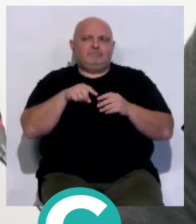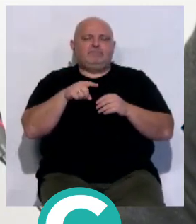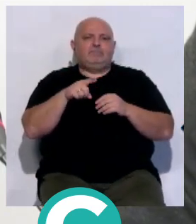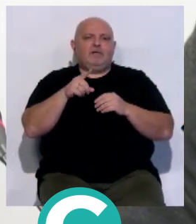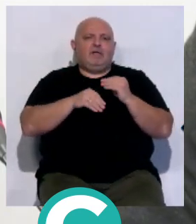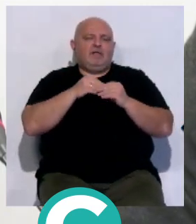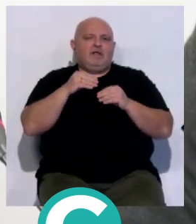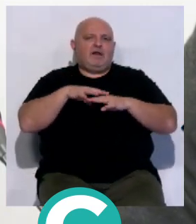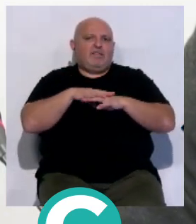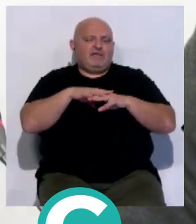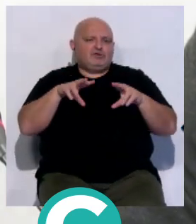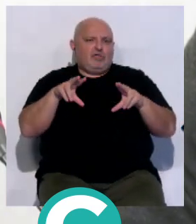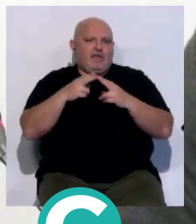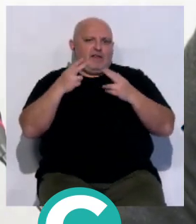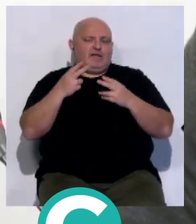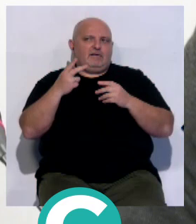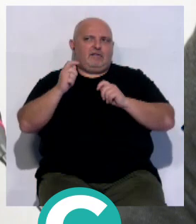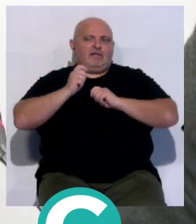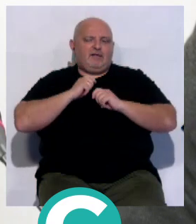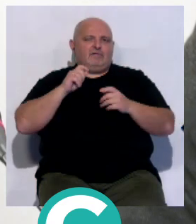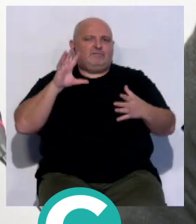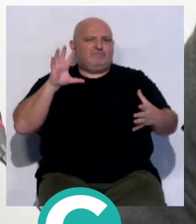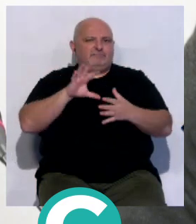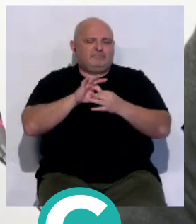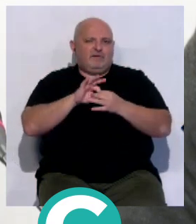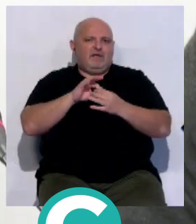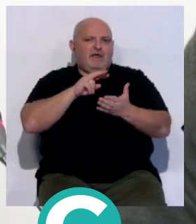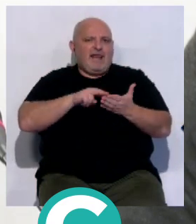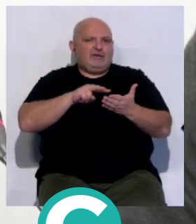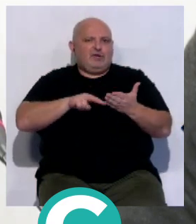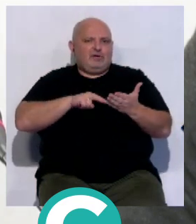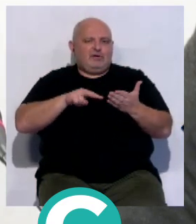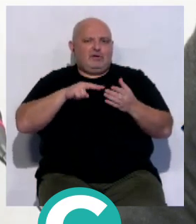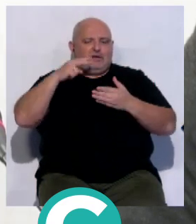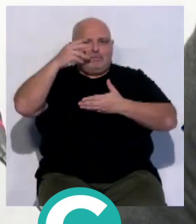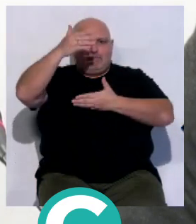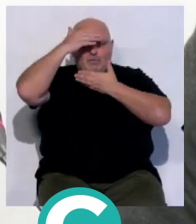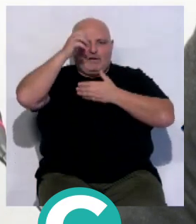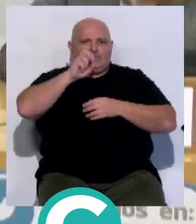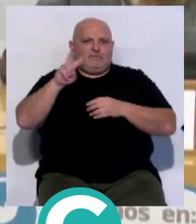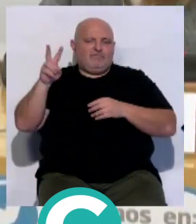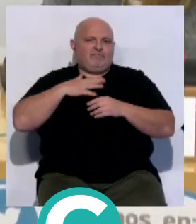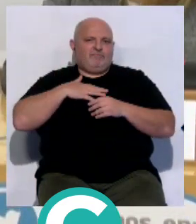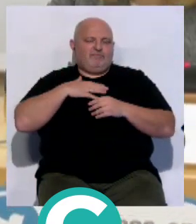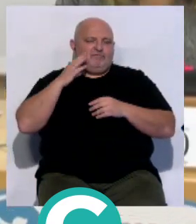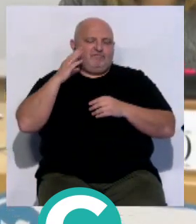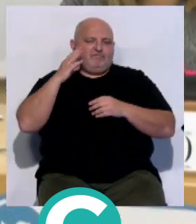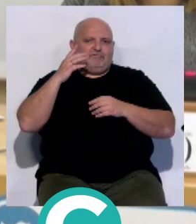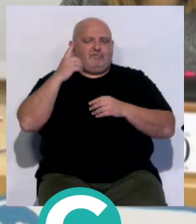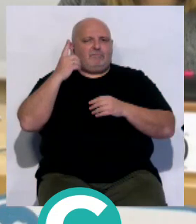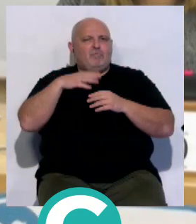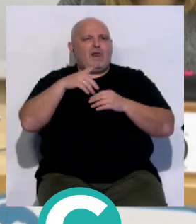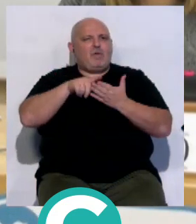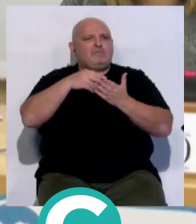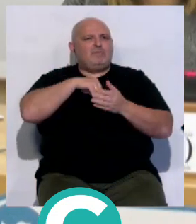redes sociales que nos vinculan con lectores en Marruecos, Estados Unidos y Filipinas. Una apuesta por la